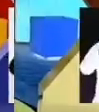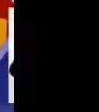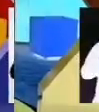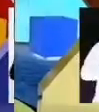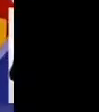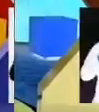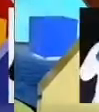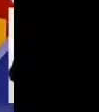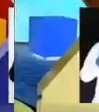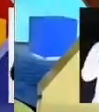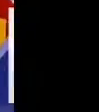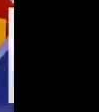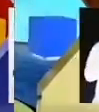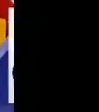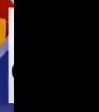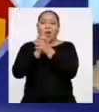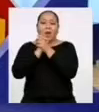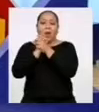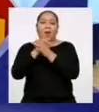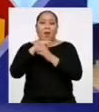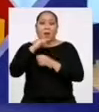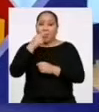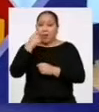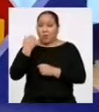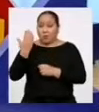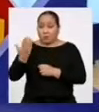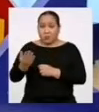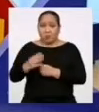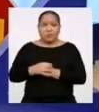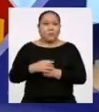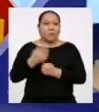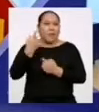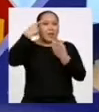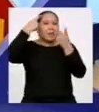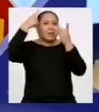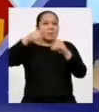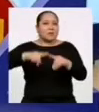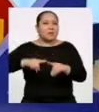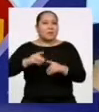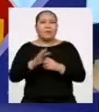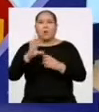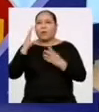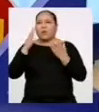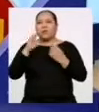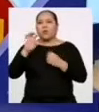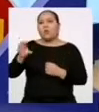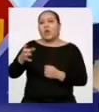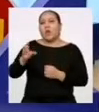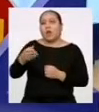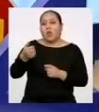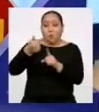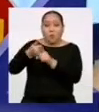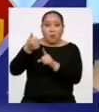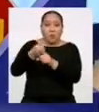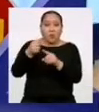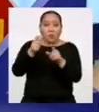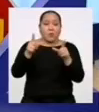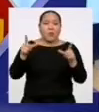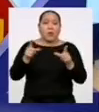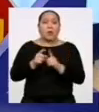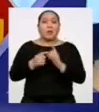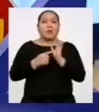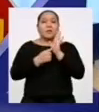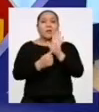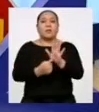es porque junto a unas amigas y amigos hemos decidido hacer como una radio local que se transmite